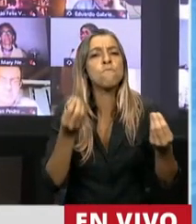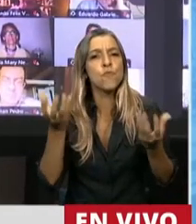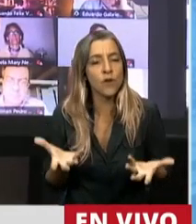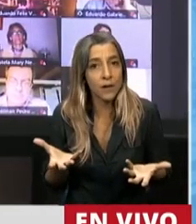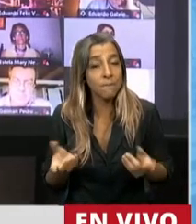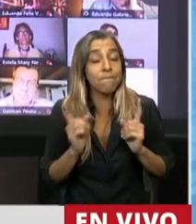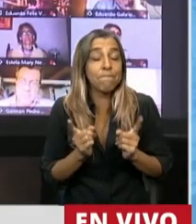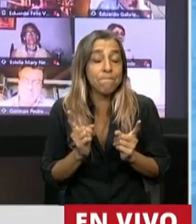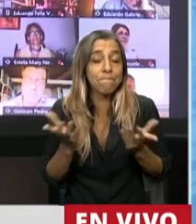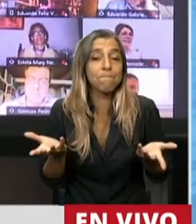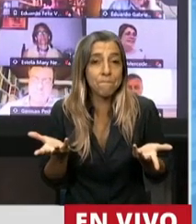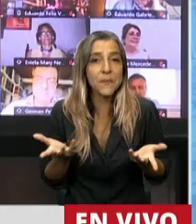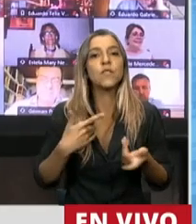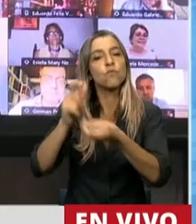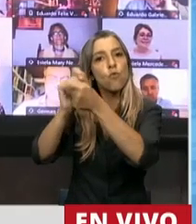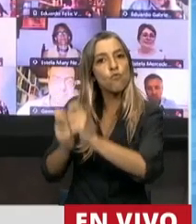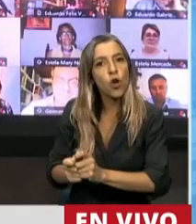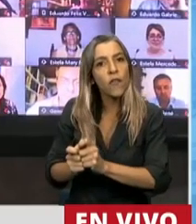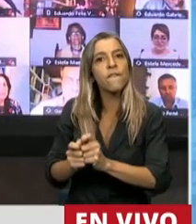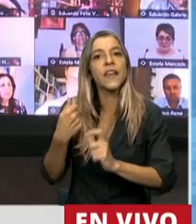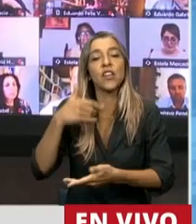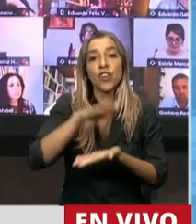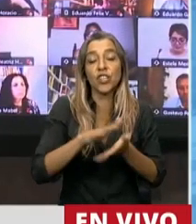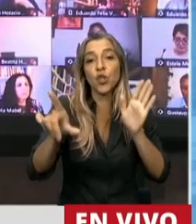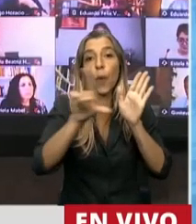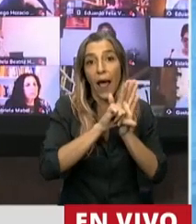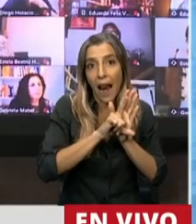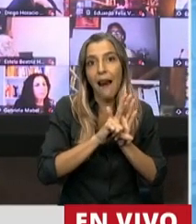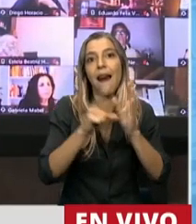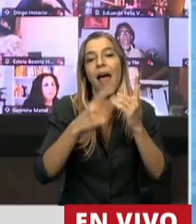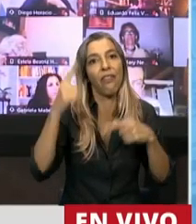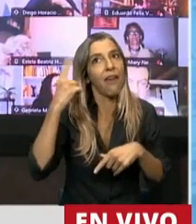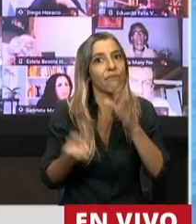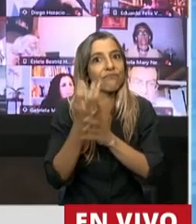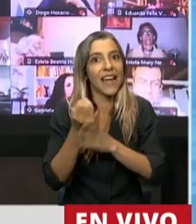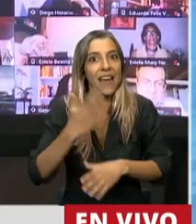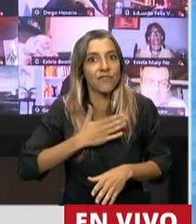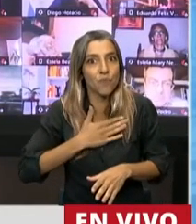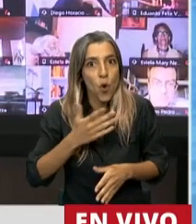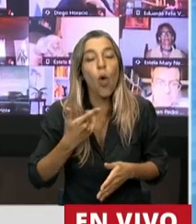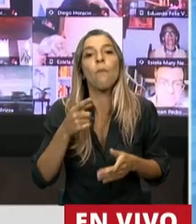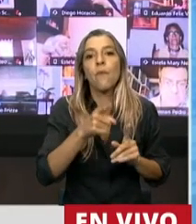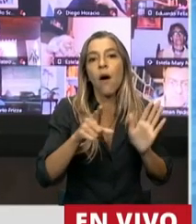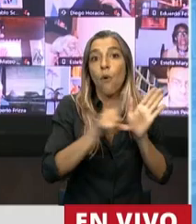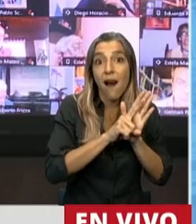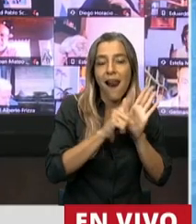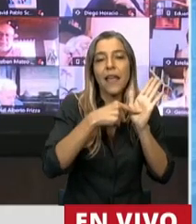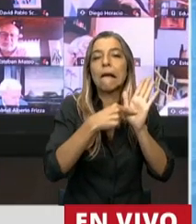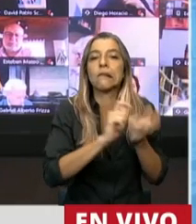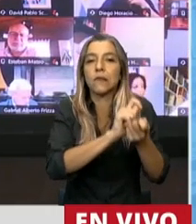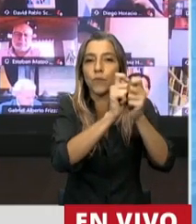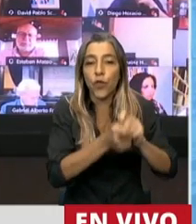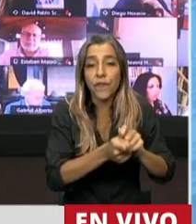la definición y las modificaciones a la ley de propiedad intelectual, la hace con una visión de derechos humanos,